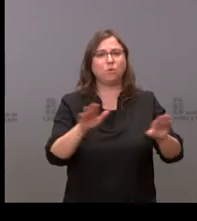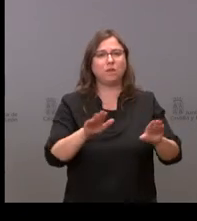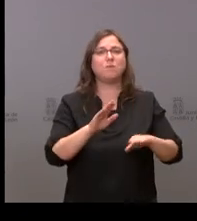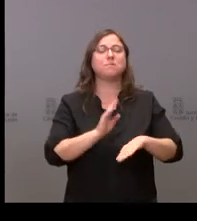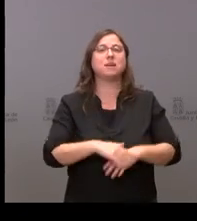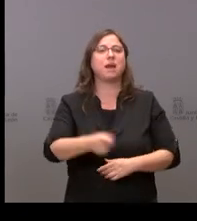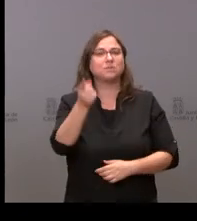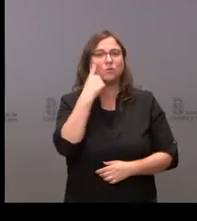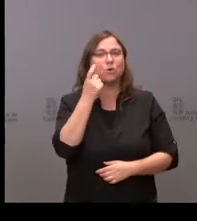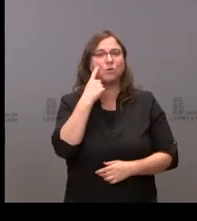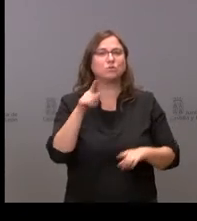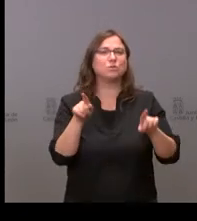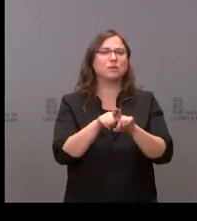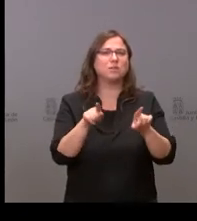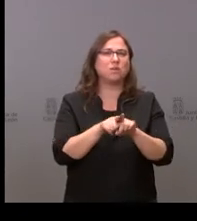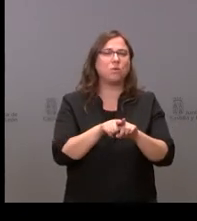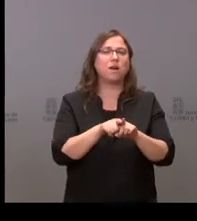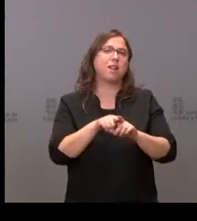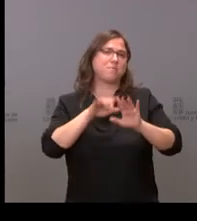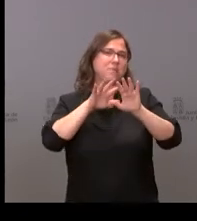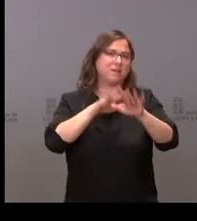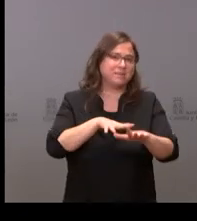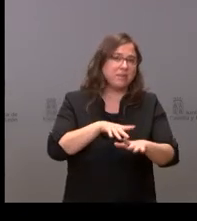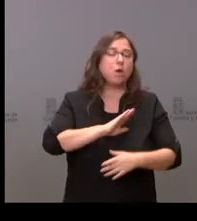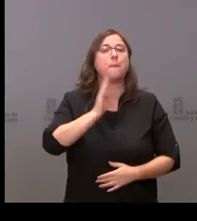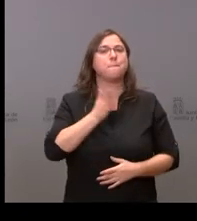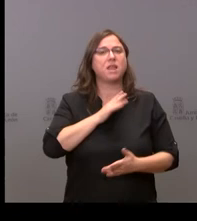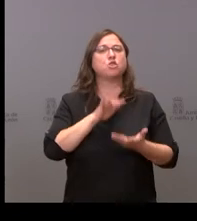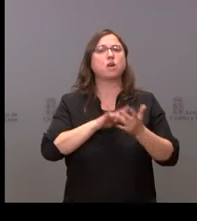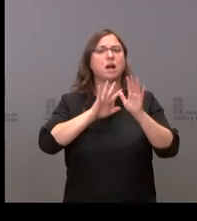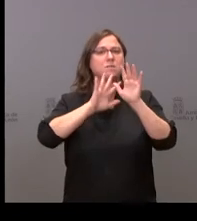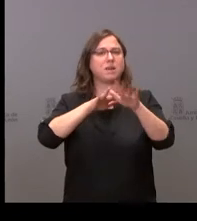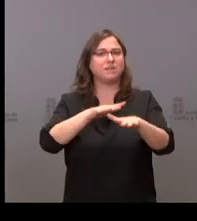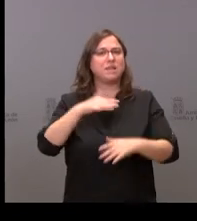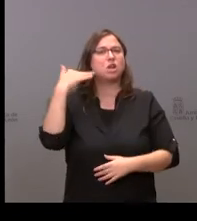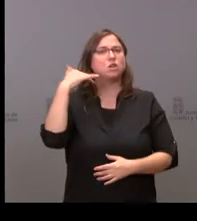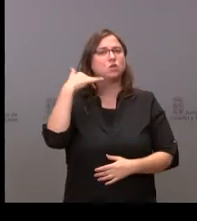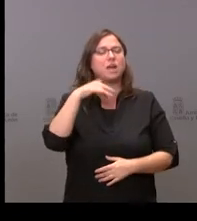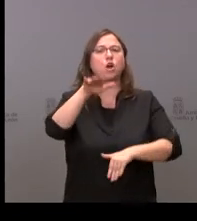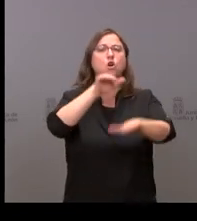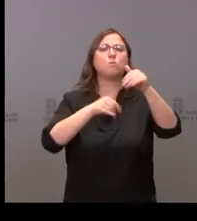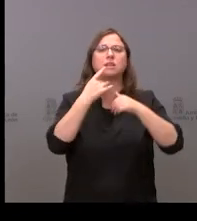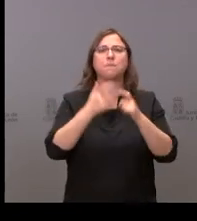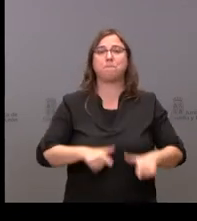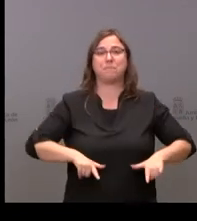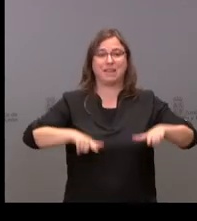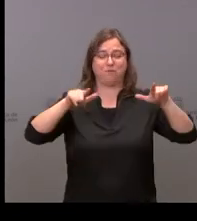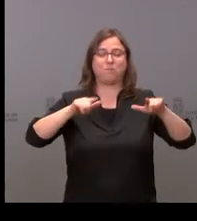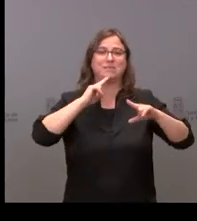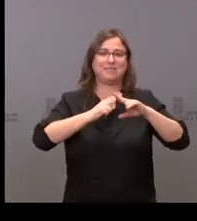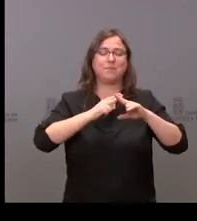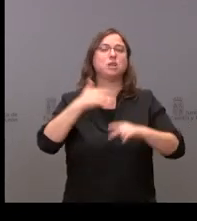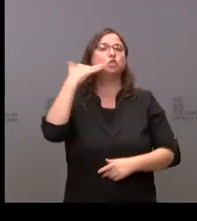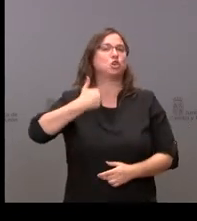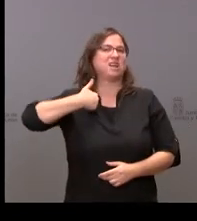costumbre de los jueves y las manifestaciones mañana hay una manifestación en Soria convocada por la plataforma Soria Ya que